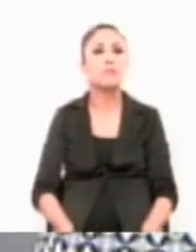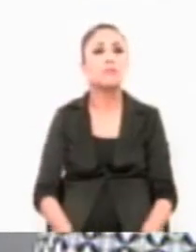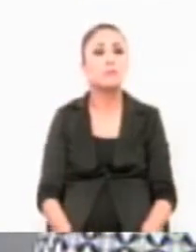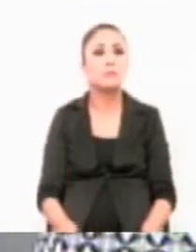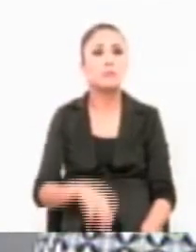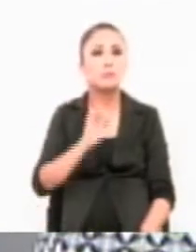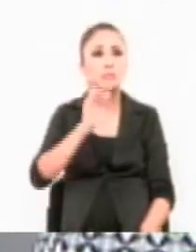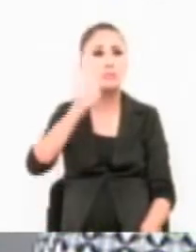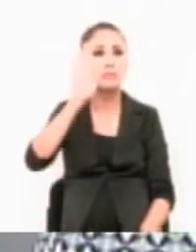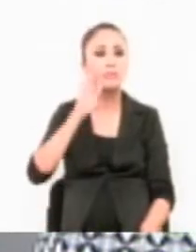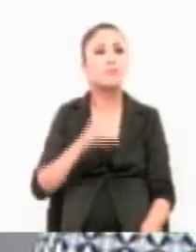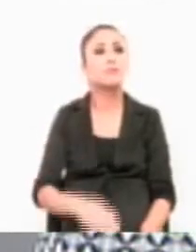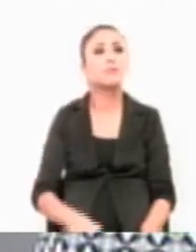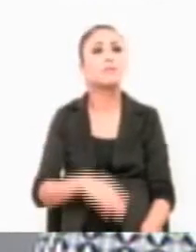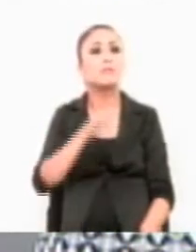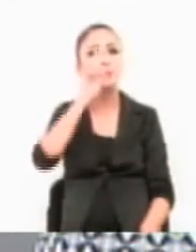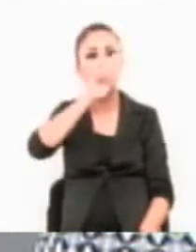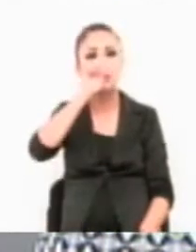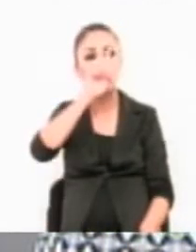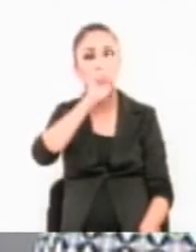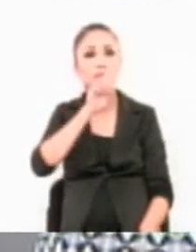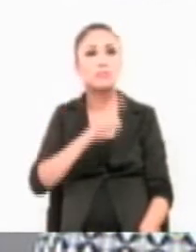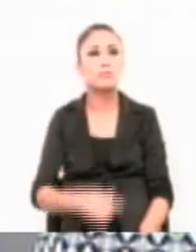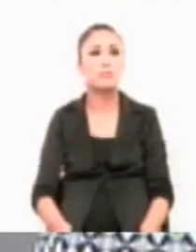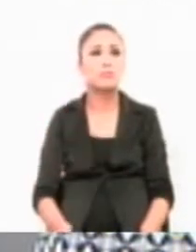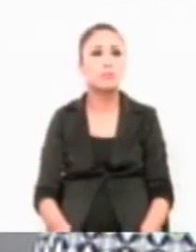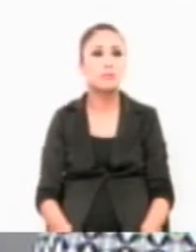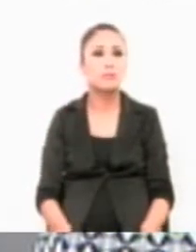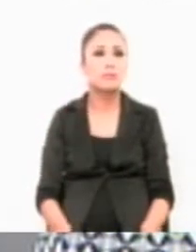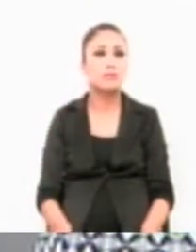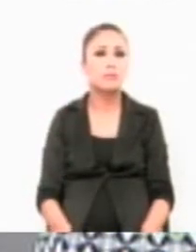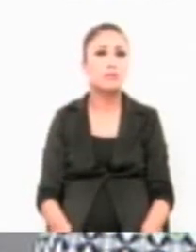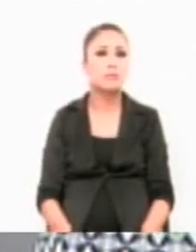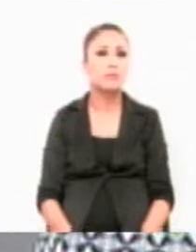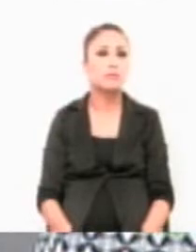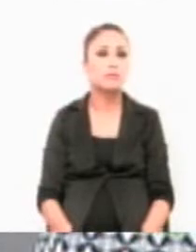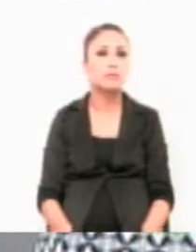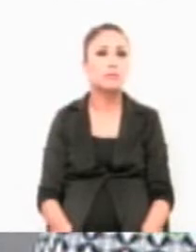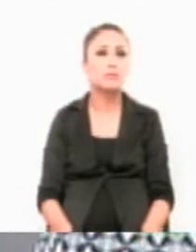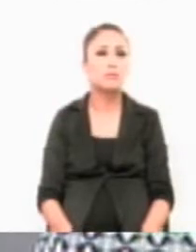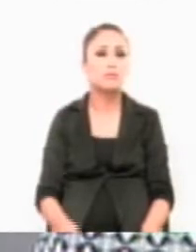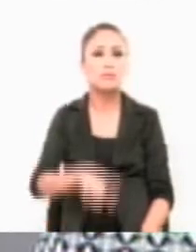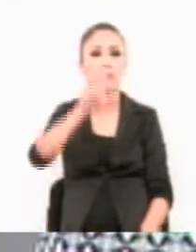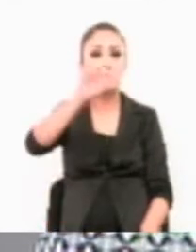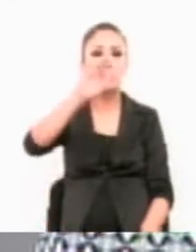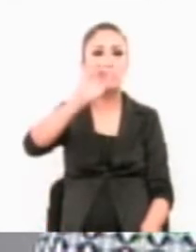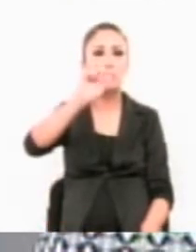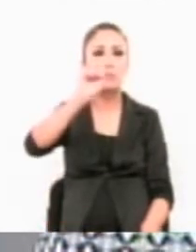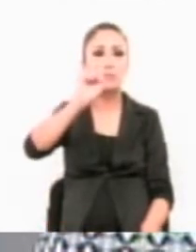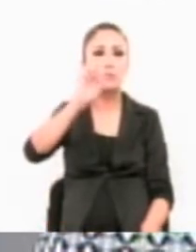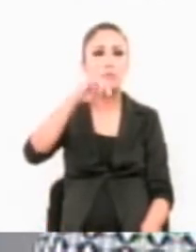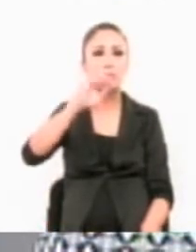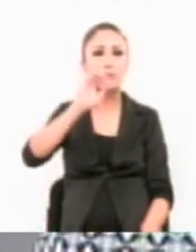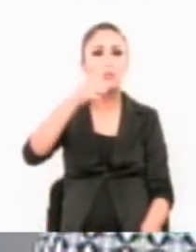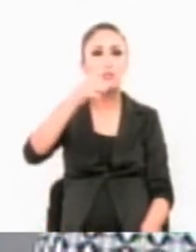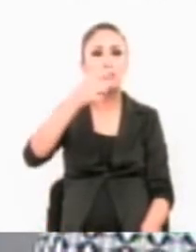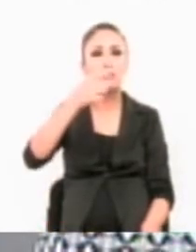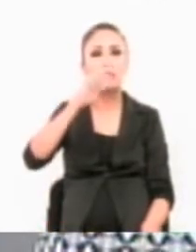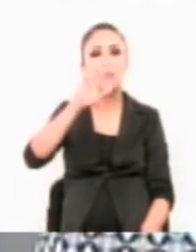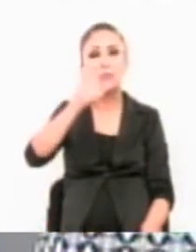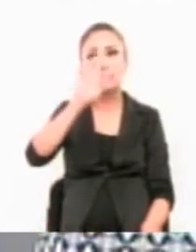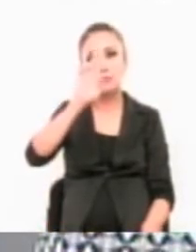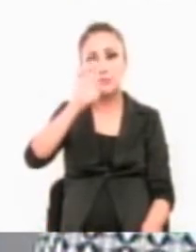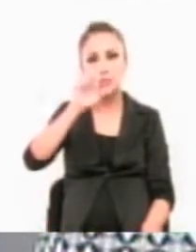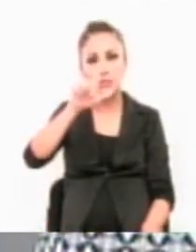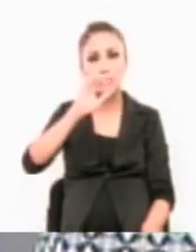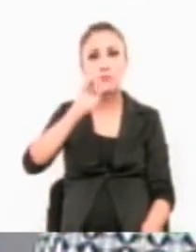Presente. Consejeras y consejeros electorales, Indira Rodríguez Ramírez. Presente. Luis Miguel Ronda Ramírez. Presente. Sandra